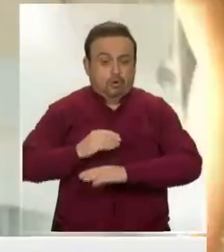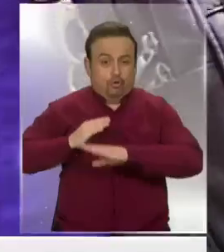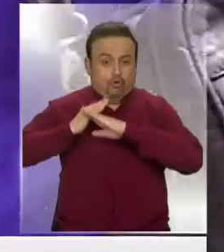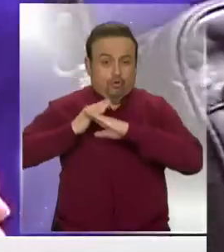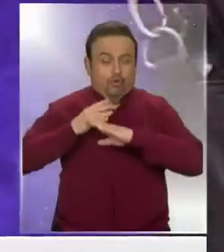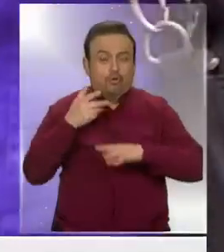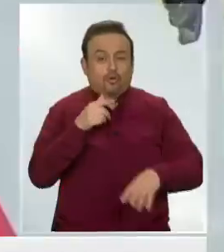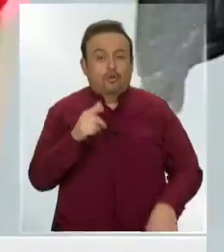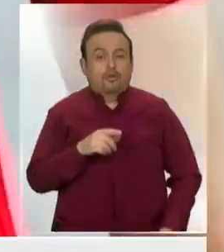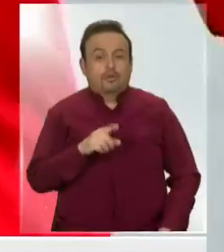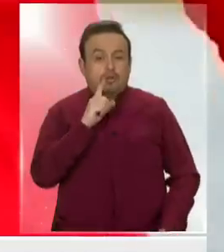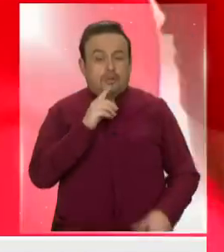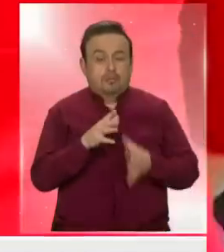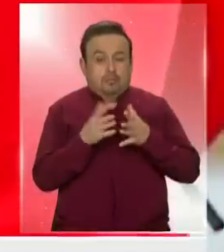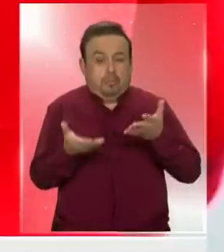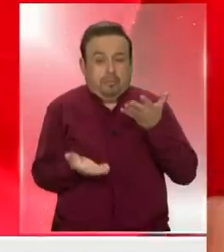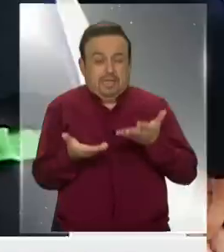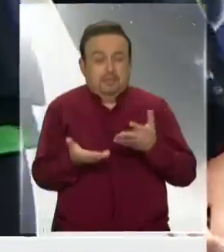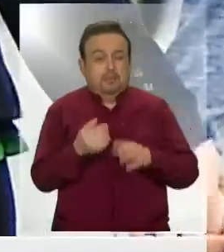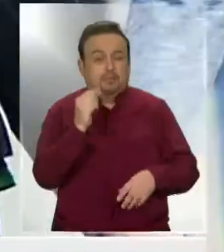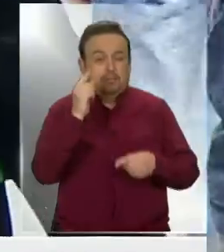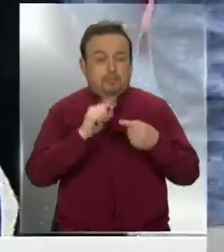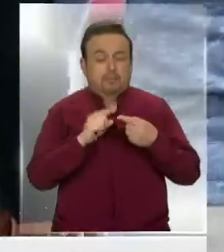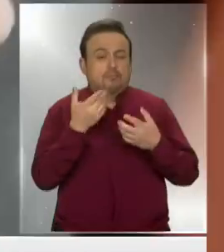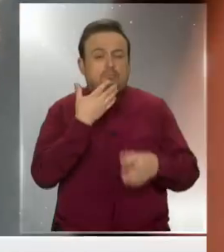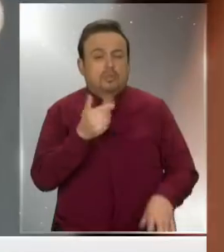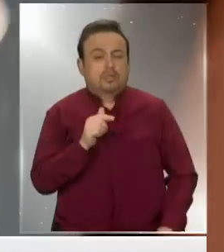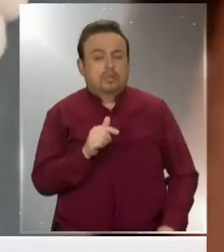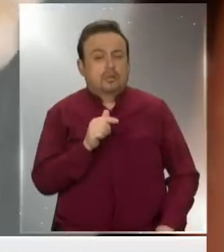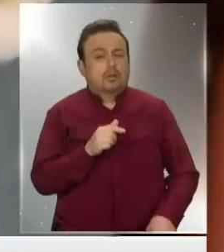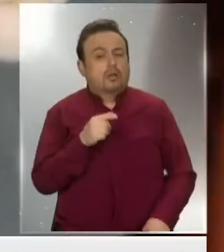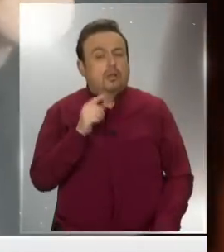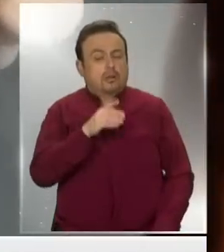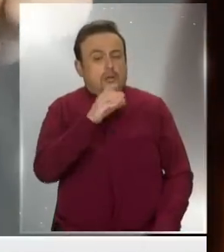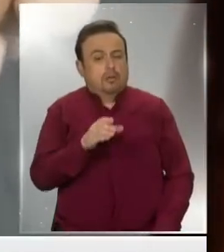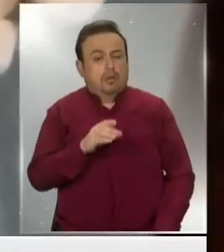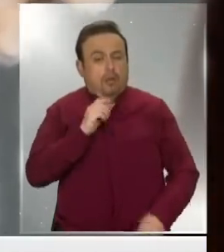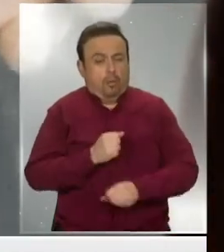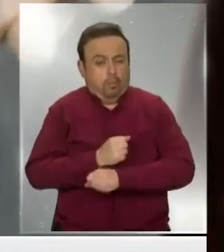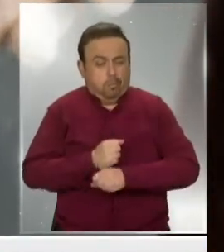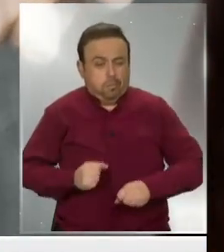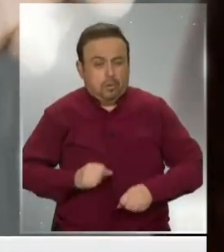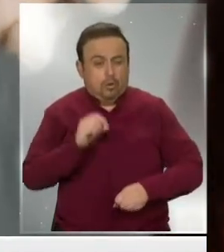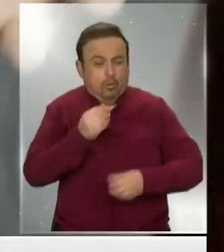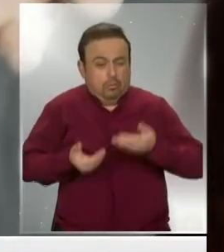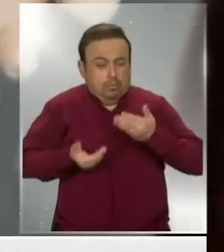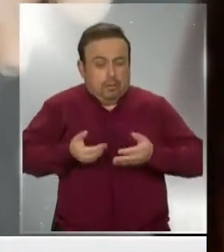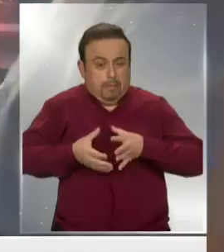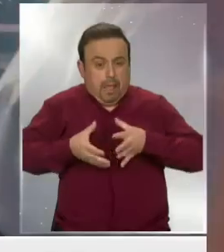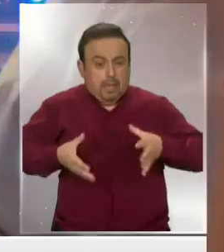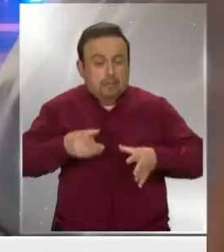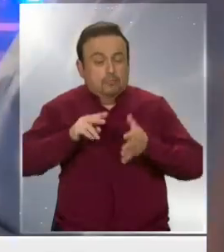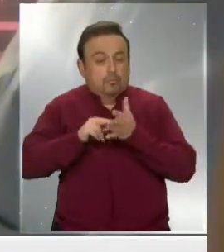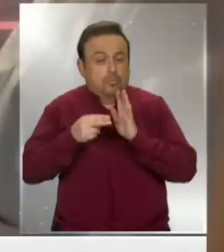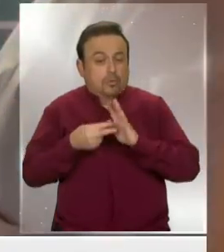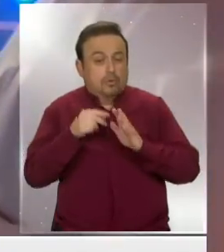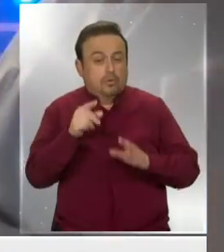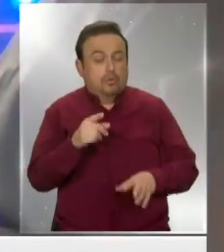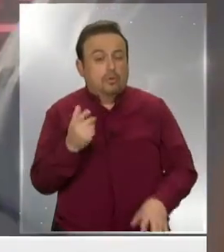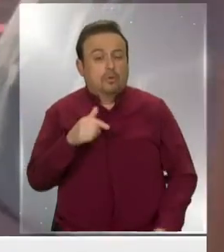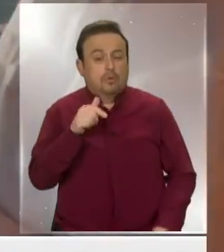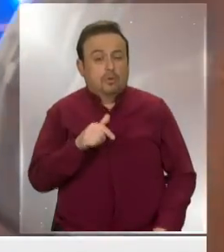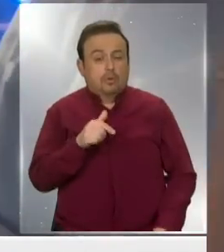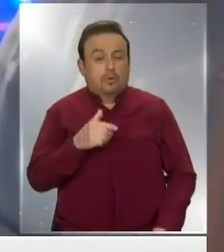tienen obesidad y sobrepeso. Primero, ¿por qué las personas que tienen obesidad o sobrepeso tienen problemas en cuanto al